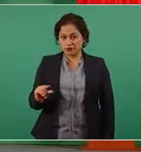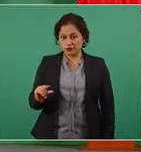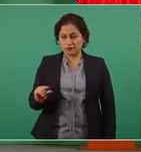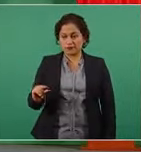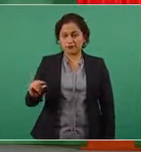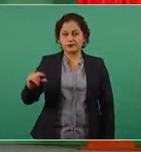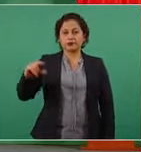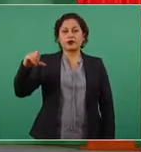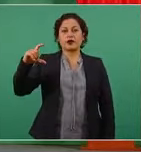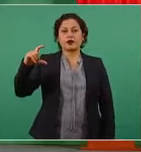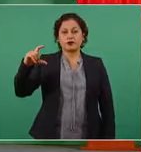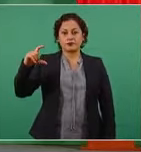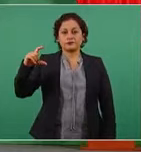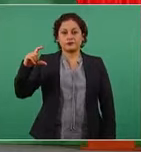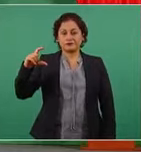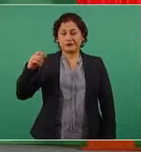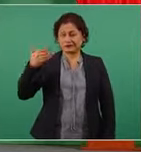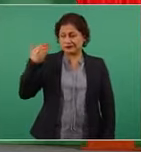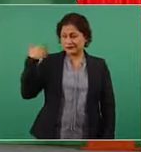sin estas cifras.